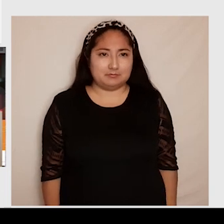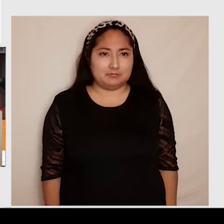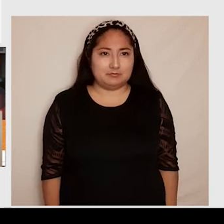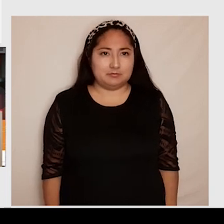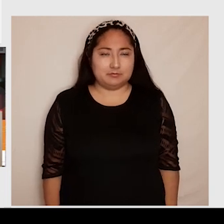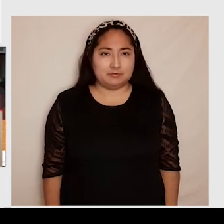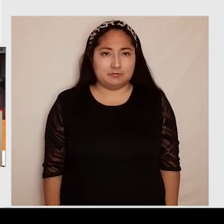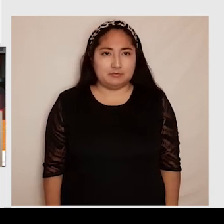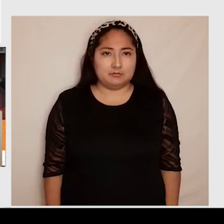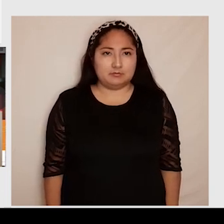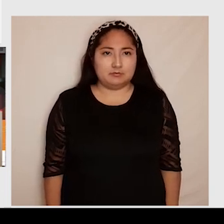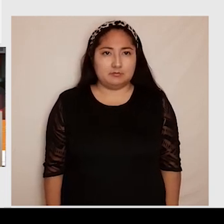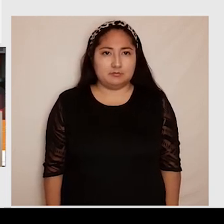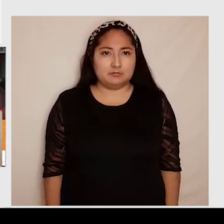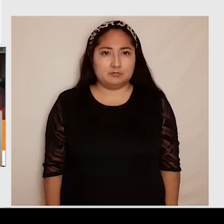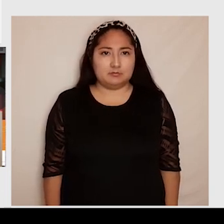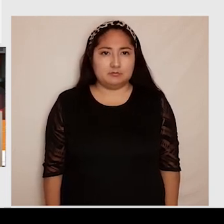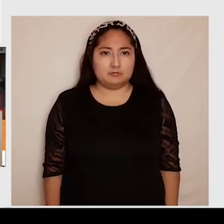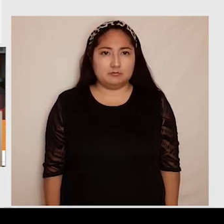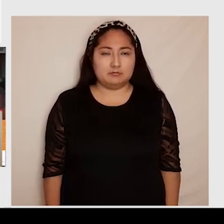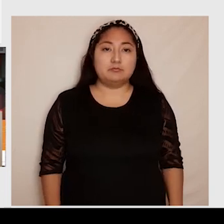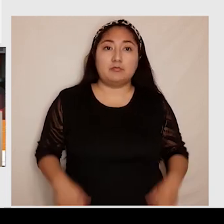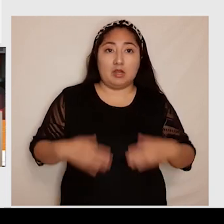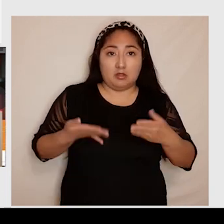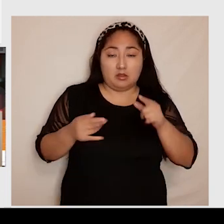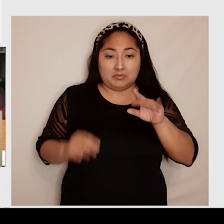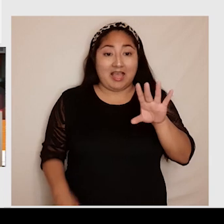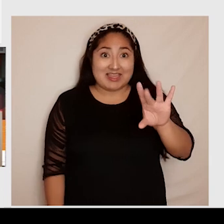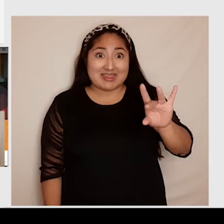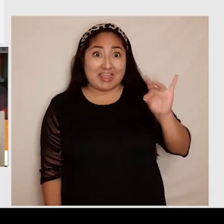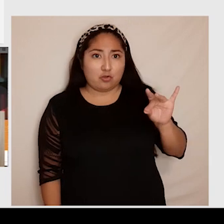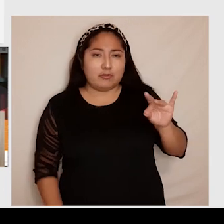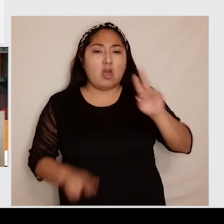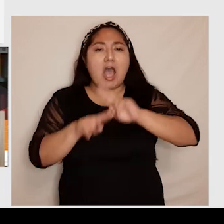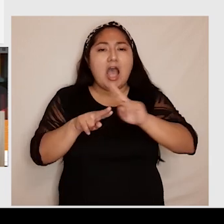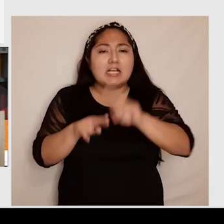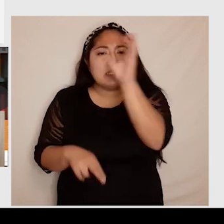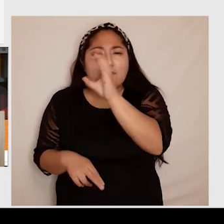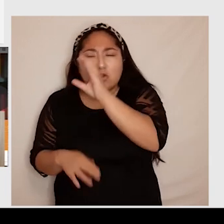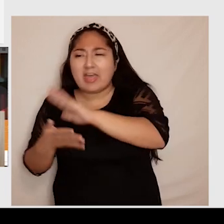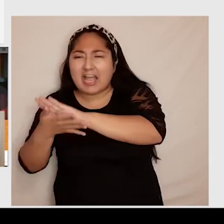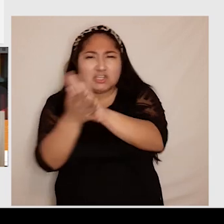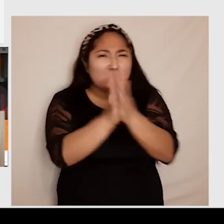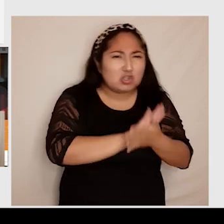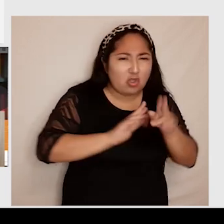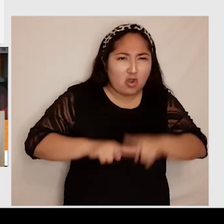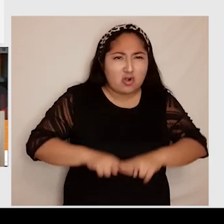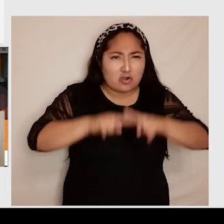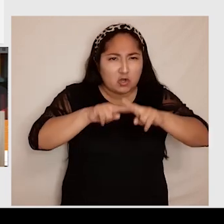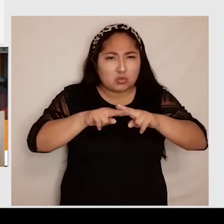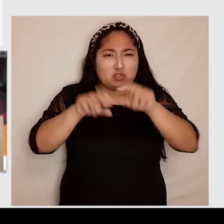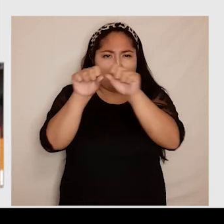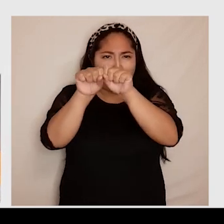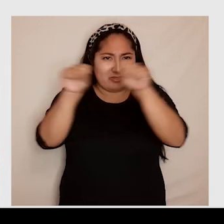Por defecto, el descubridor realiza la búsqueda en todos los recursos del sistema de bibliotecas USACH, pero puedes